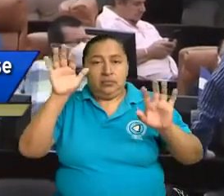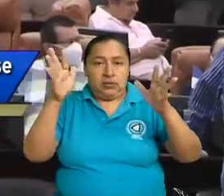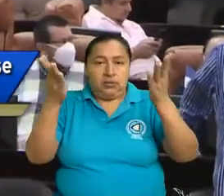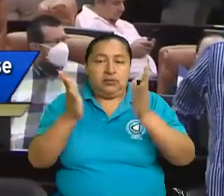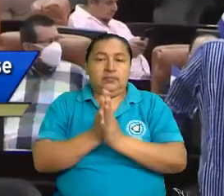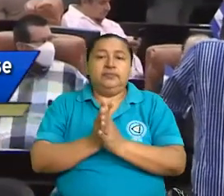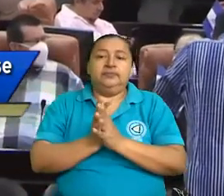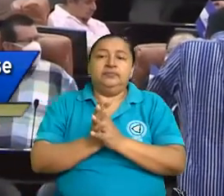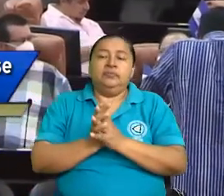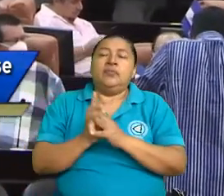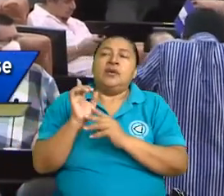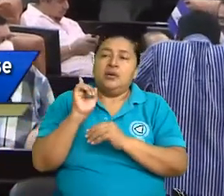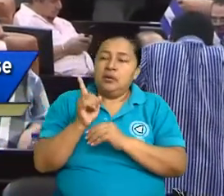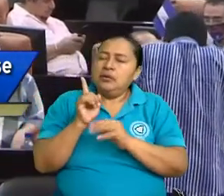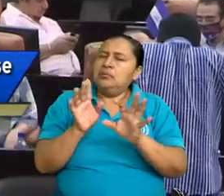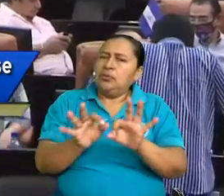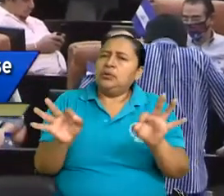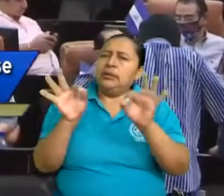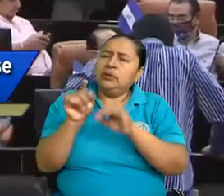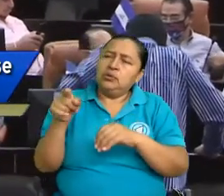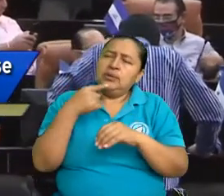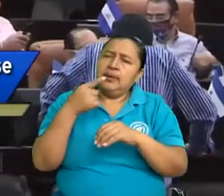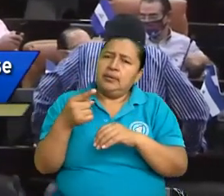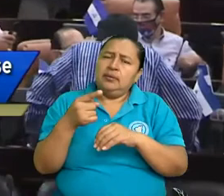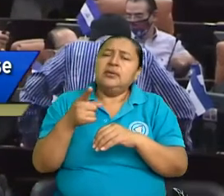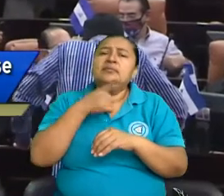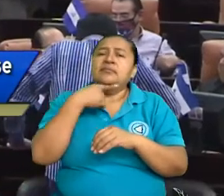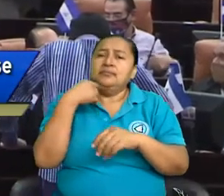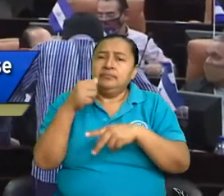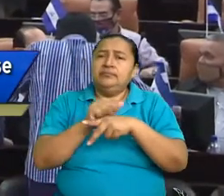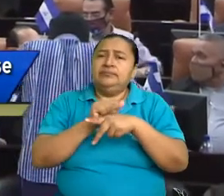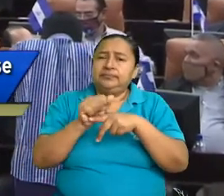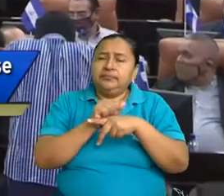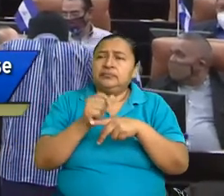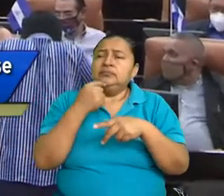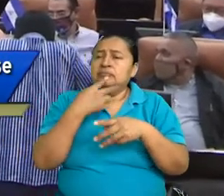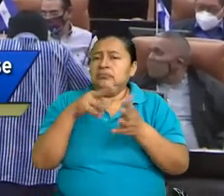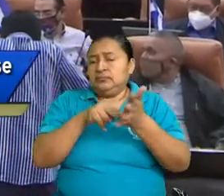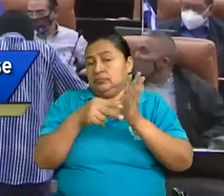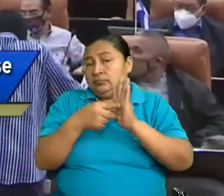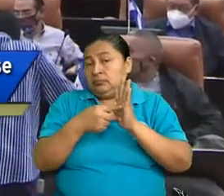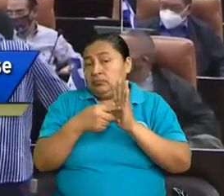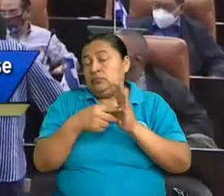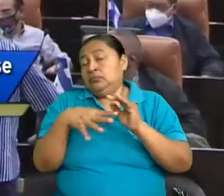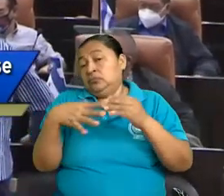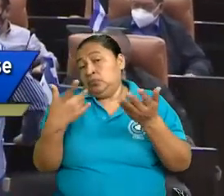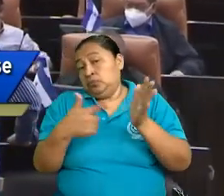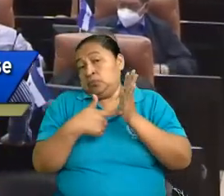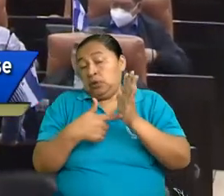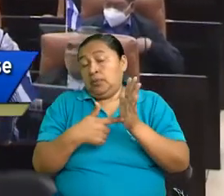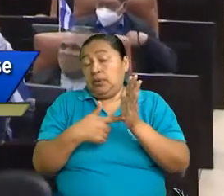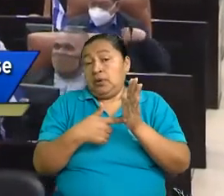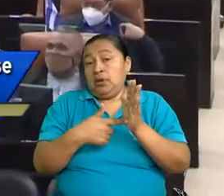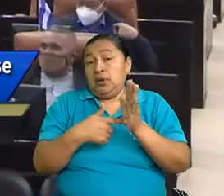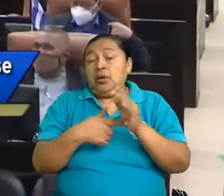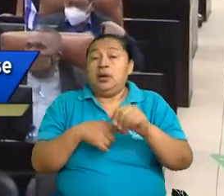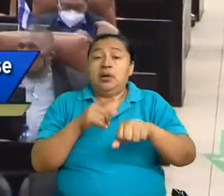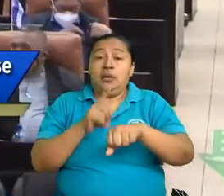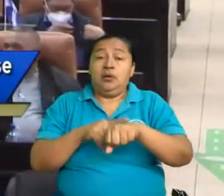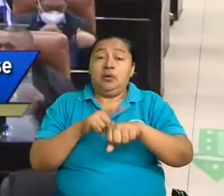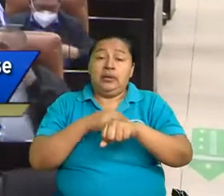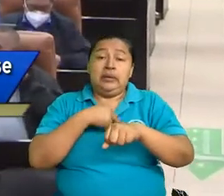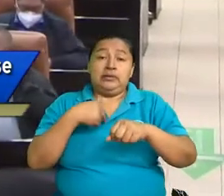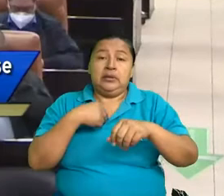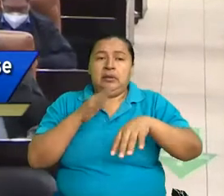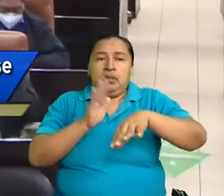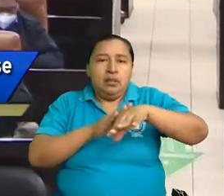Cuán importante ese aspecto que usted ha mencionado de la realidad práctica, porque significa también que, por ejemplo, al momento de entablar ya sea una